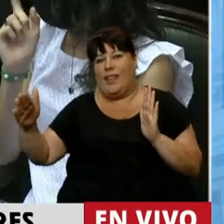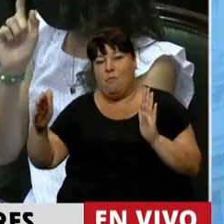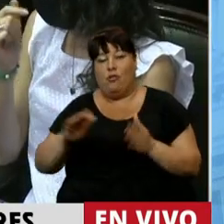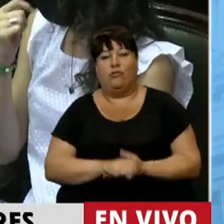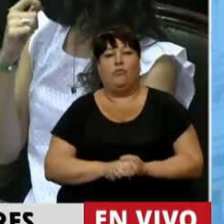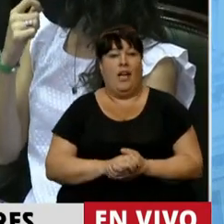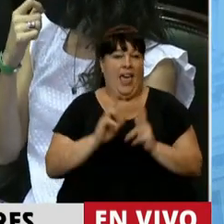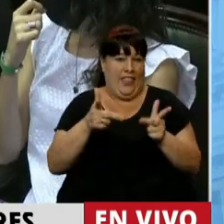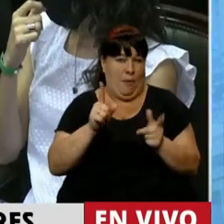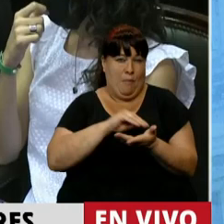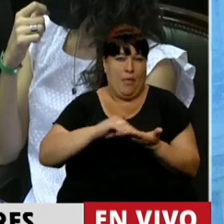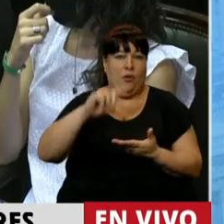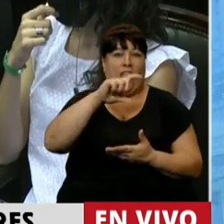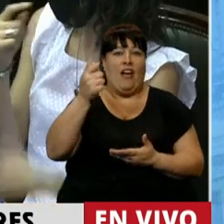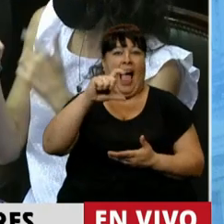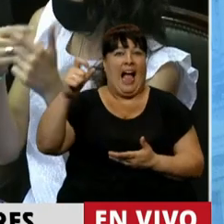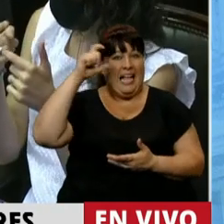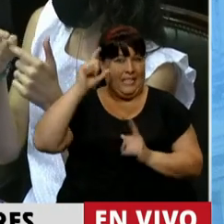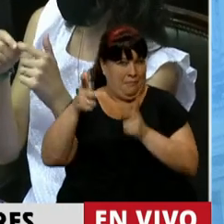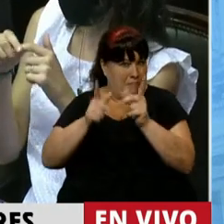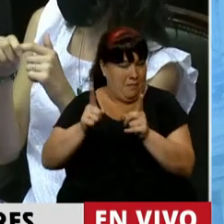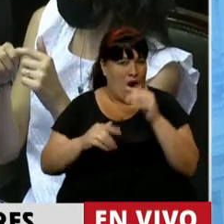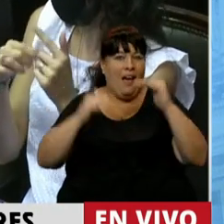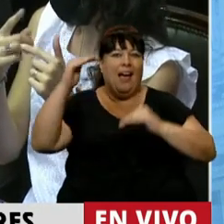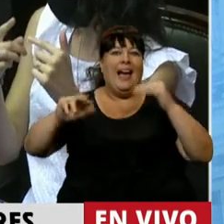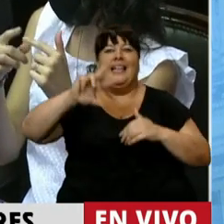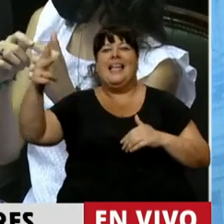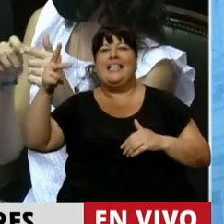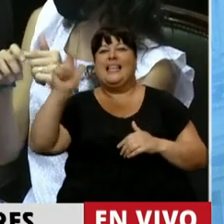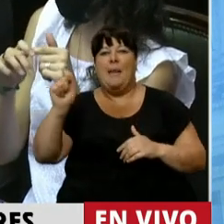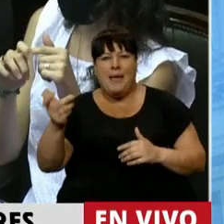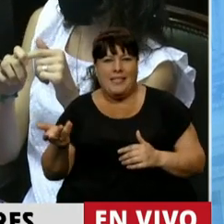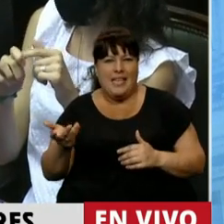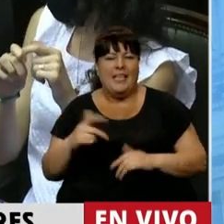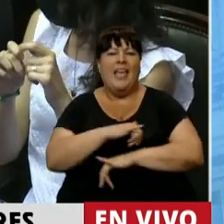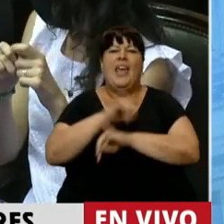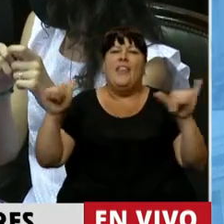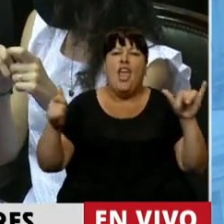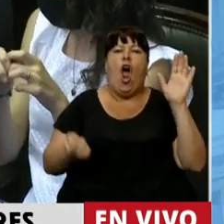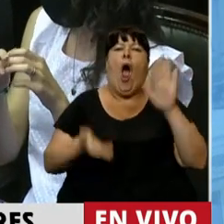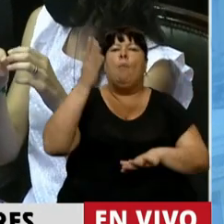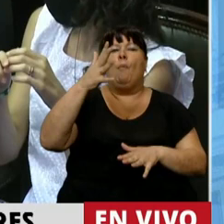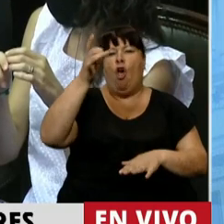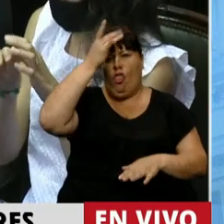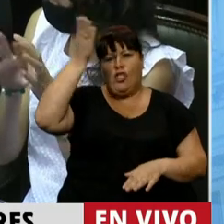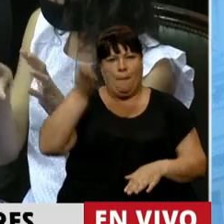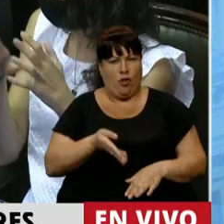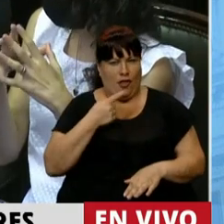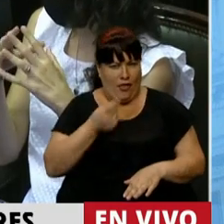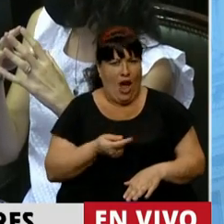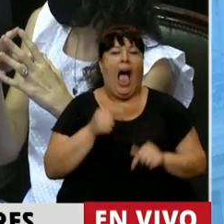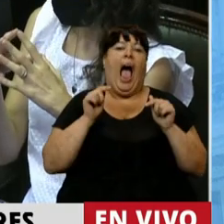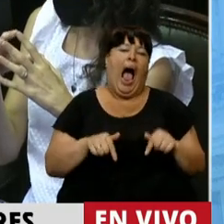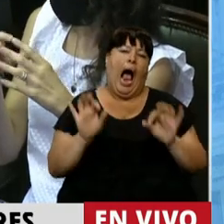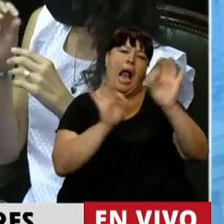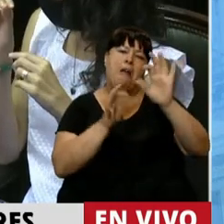lo decía el diputado que acá hace recién, las variables del tercer trimestre. Y habían anunciado un aumento cercano al 12%. Y